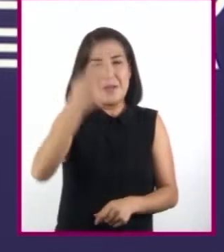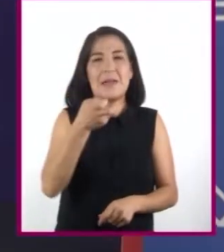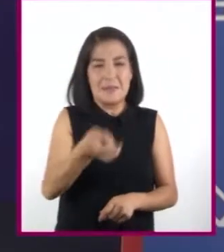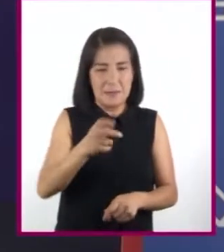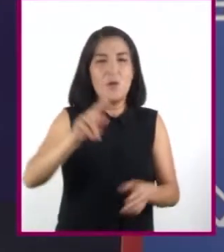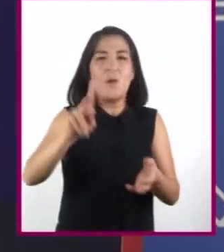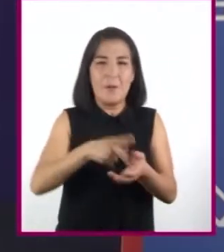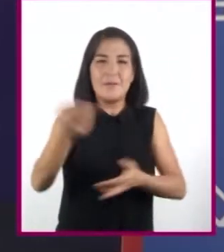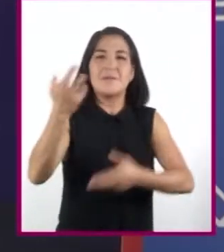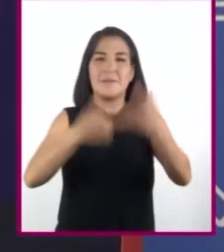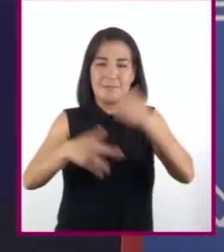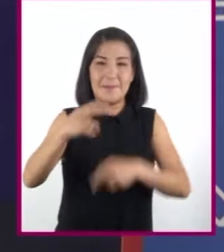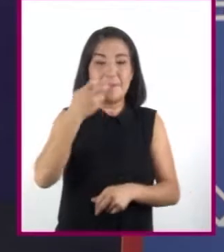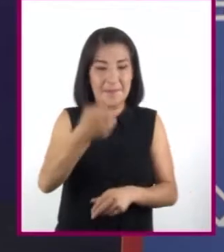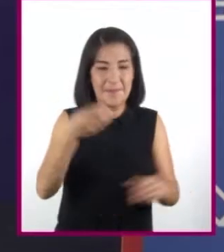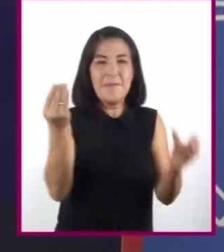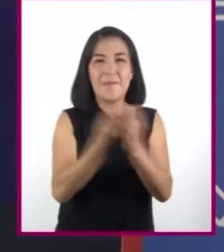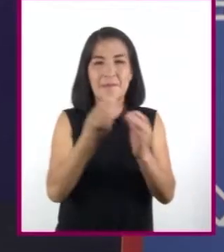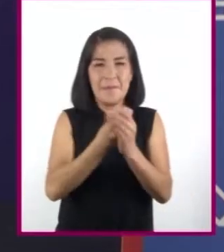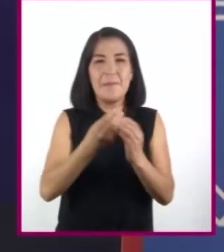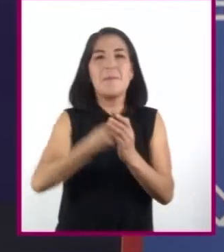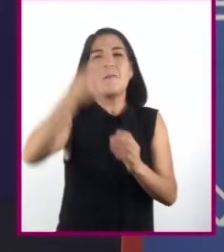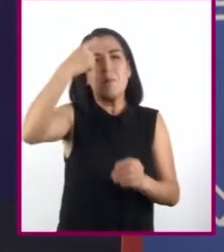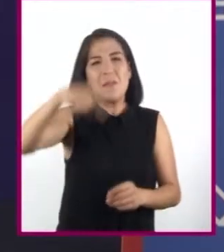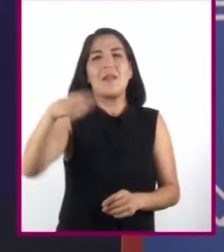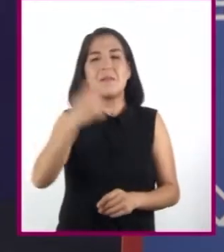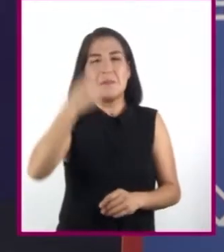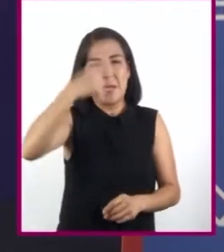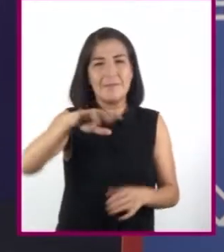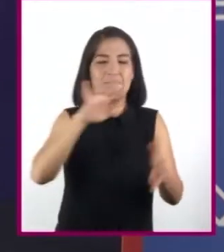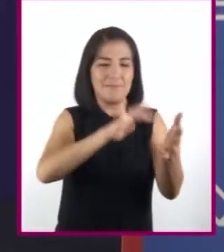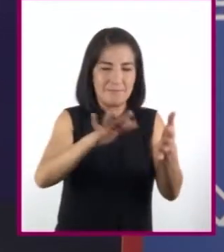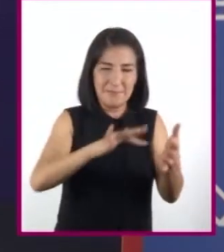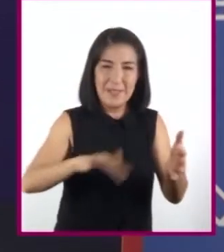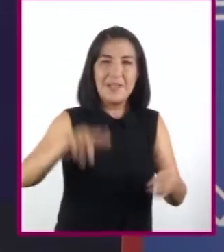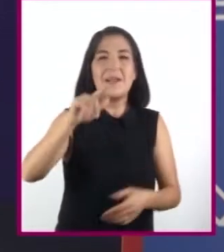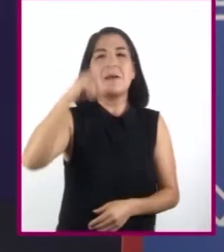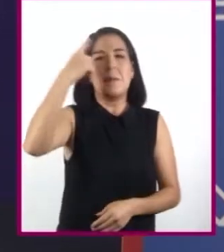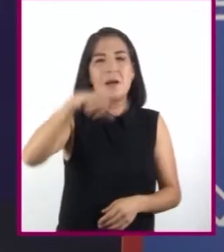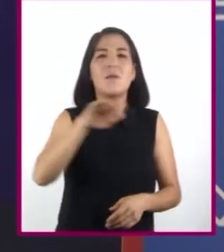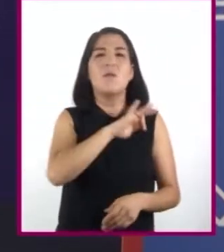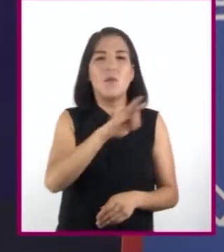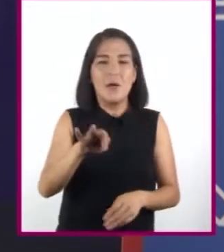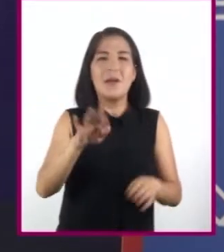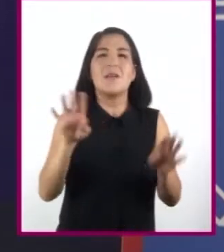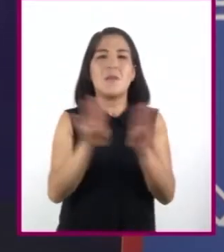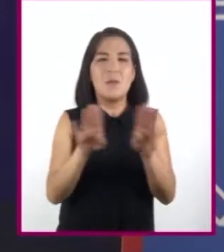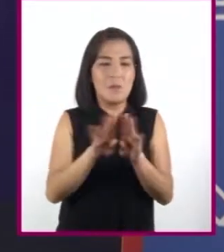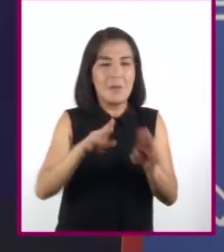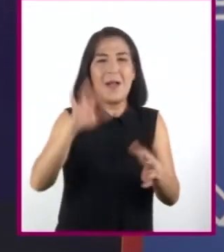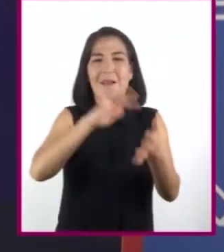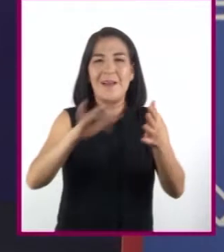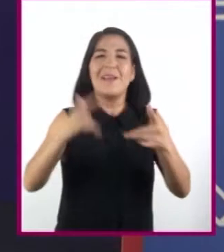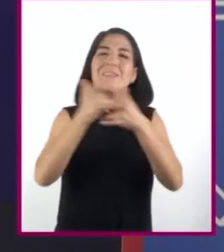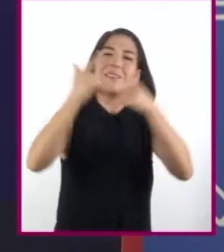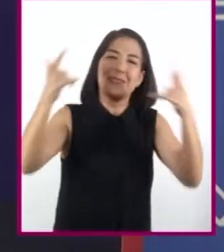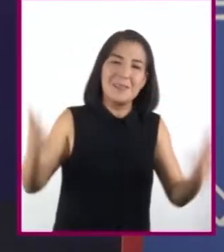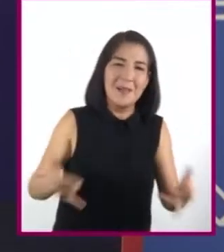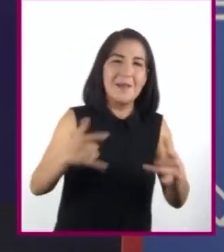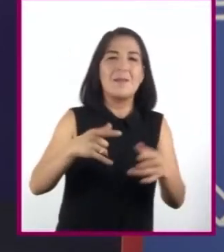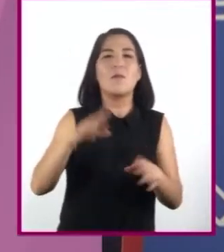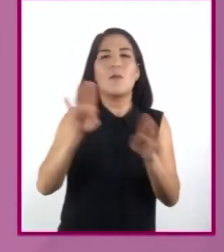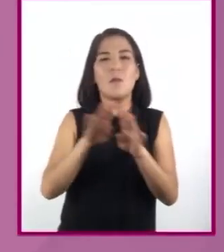repetirá. Esta clase está enfocada al ámbito de la literatura. Tiene como aprendizaje esperado, lee narraciones de diversos